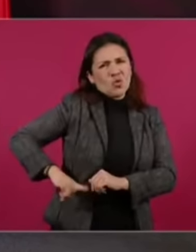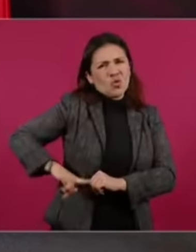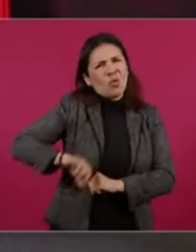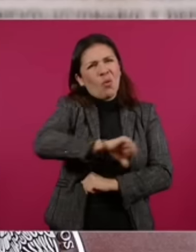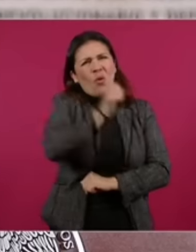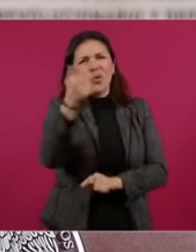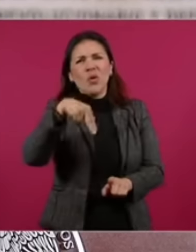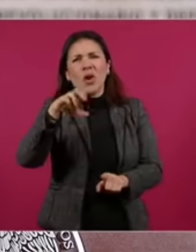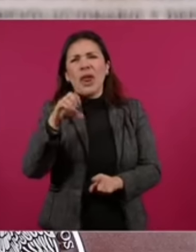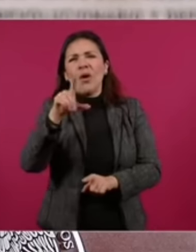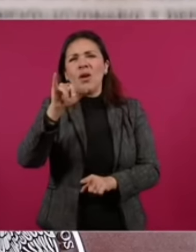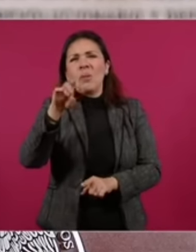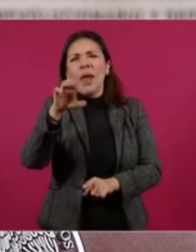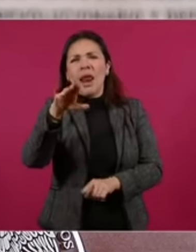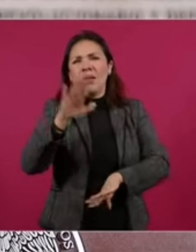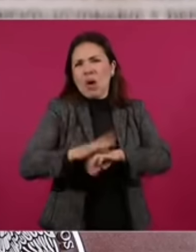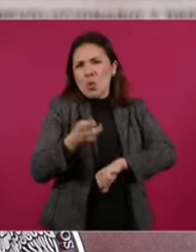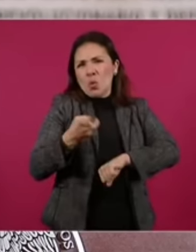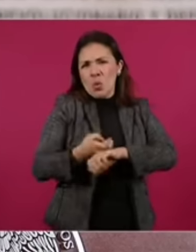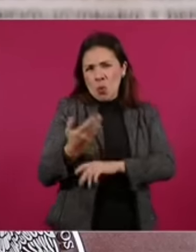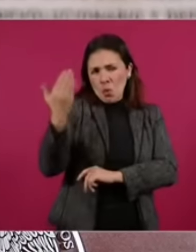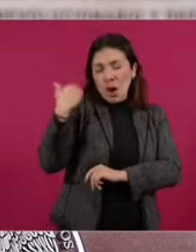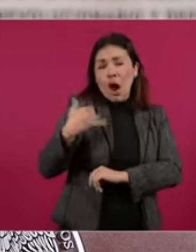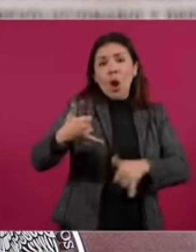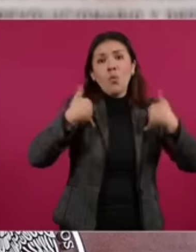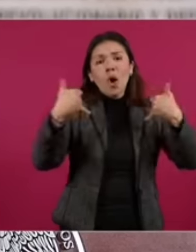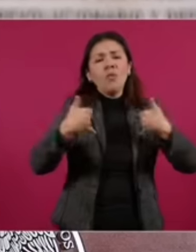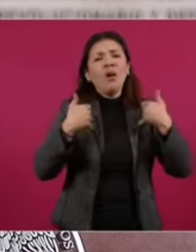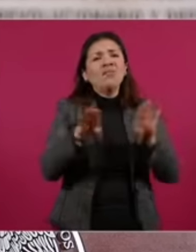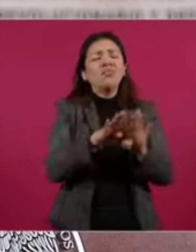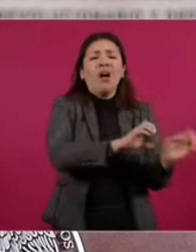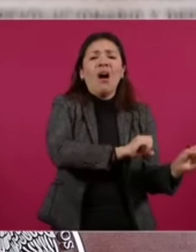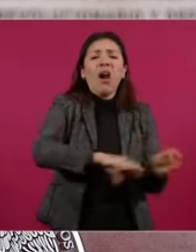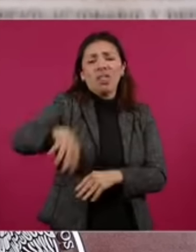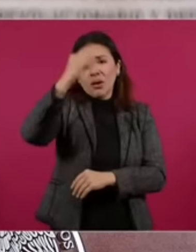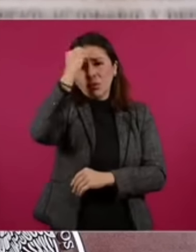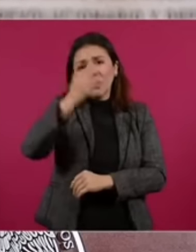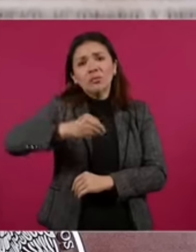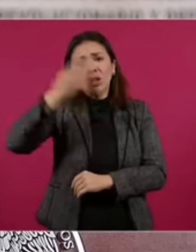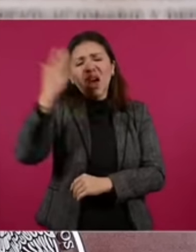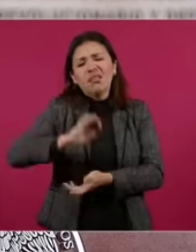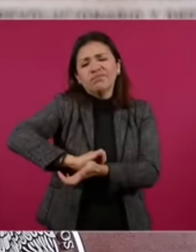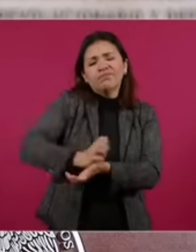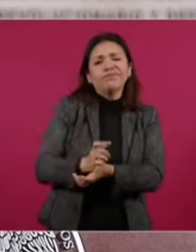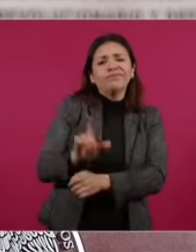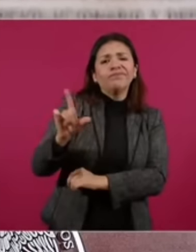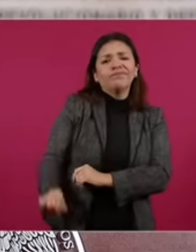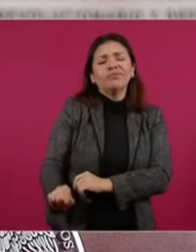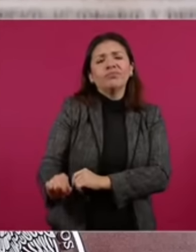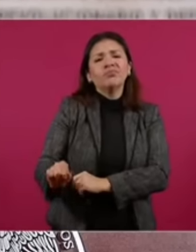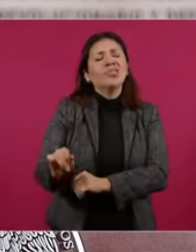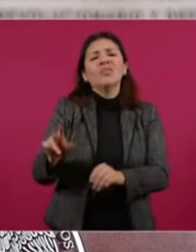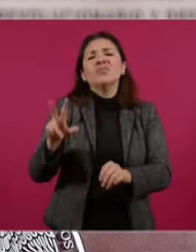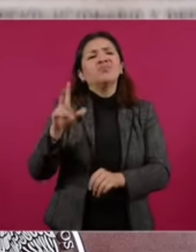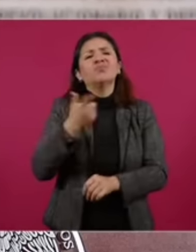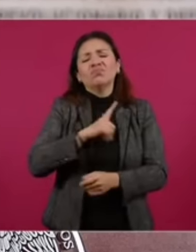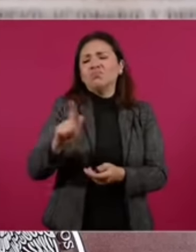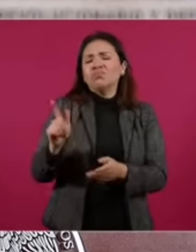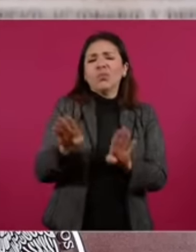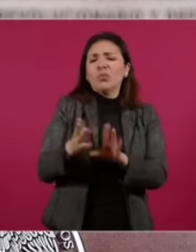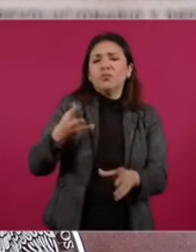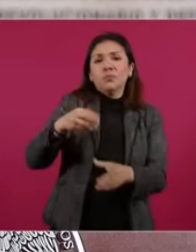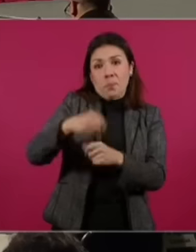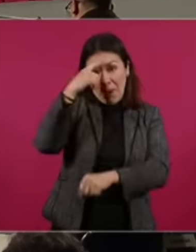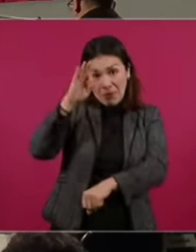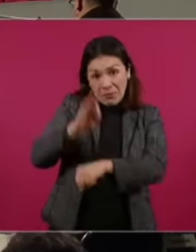autoritarios del pasado, la juventud mexicana fue olvidada, fue humillada, marginada y excluida, a la cual no se